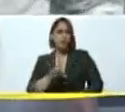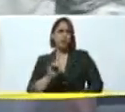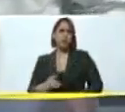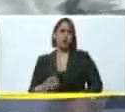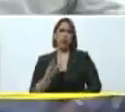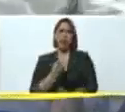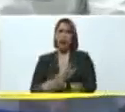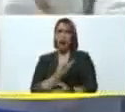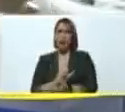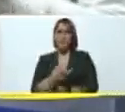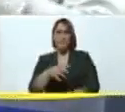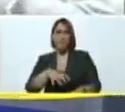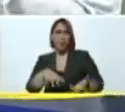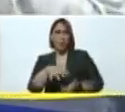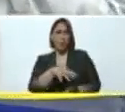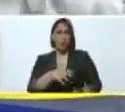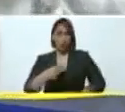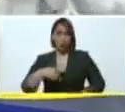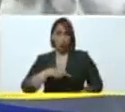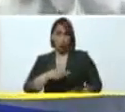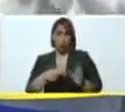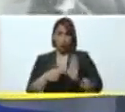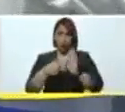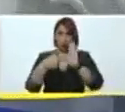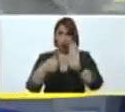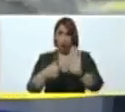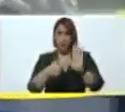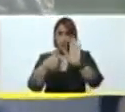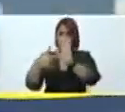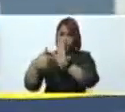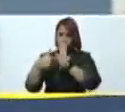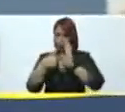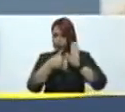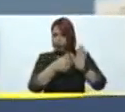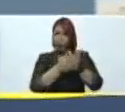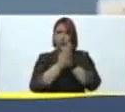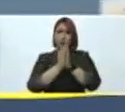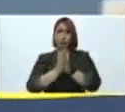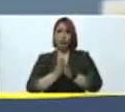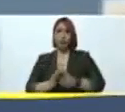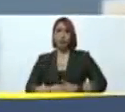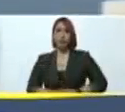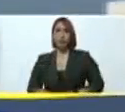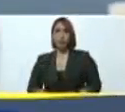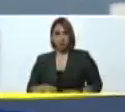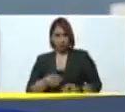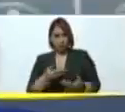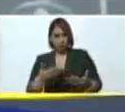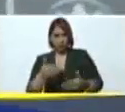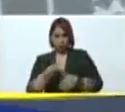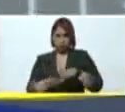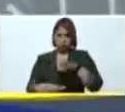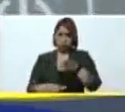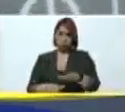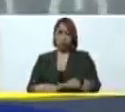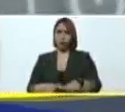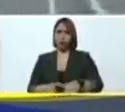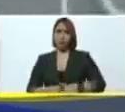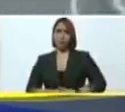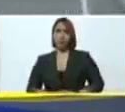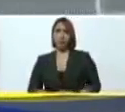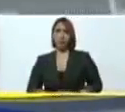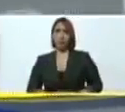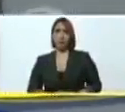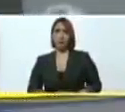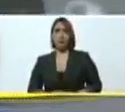problema de cáncer. Vamos a seguir mostrando hacia adelante, doctor, por favor. Sí, señor presidente. Vayan ustedes adelante. Que su palabra vaya adelante.